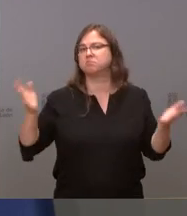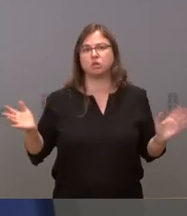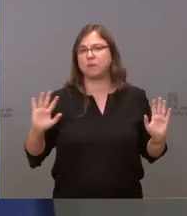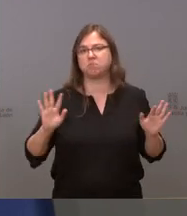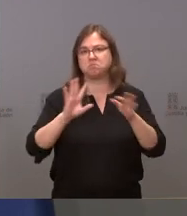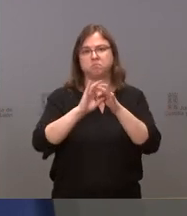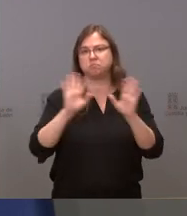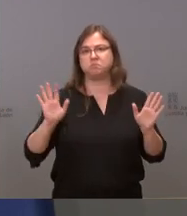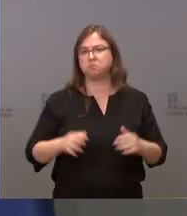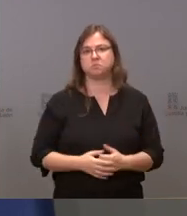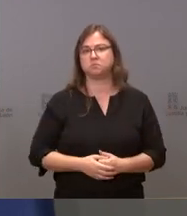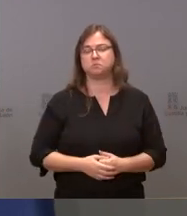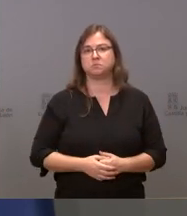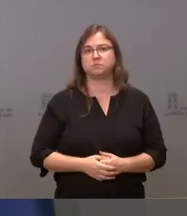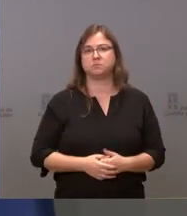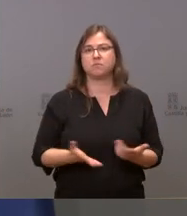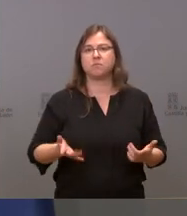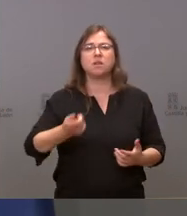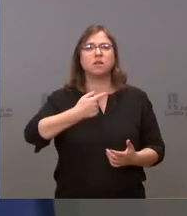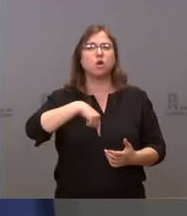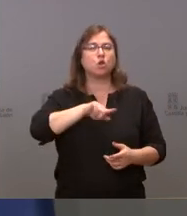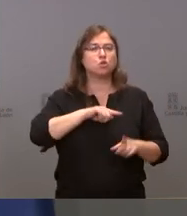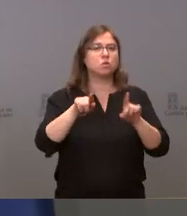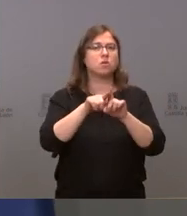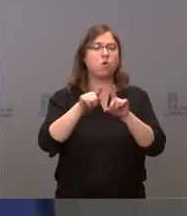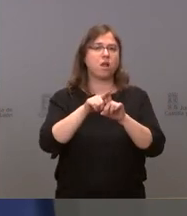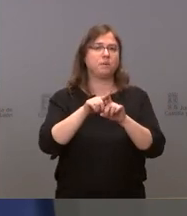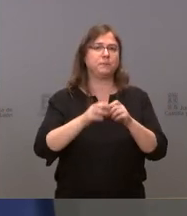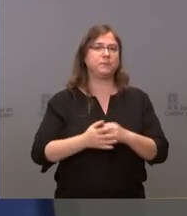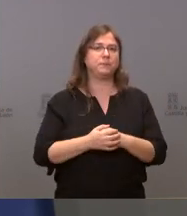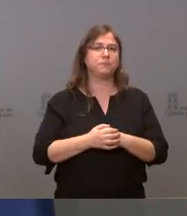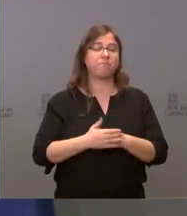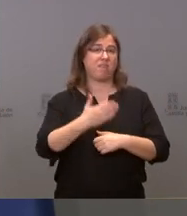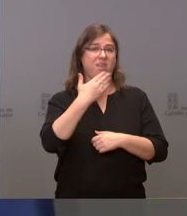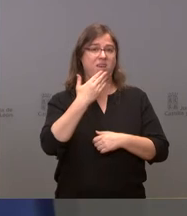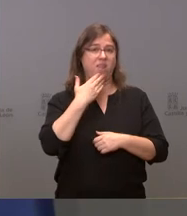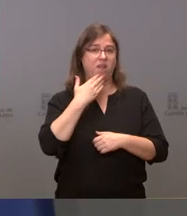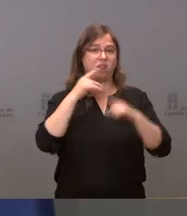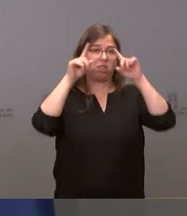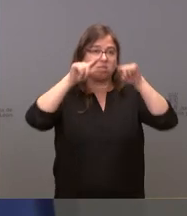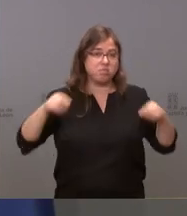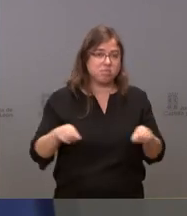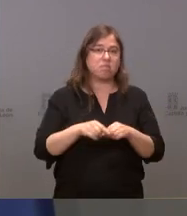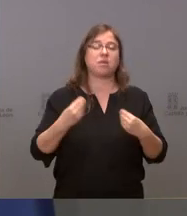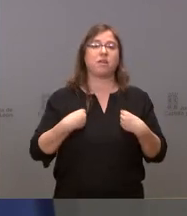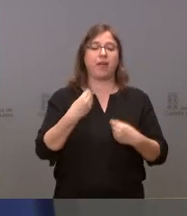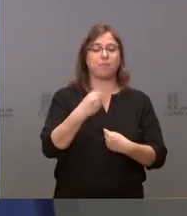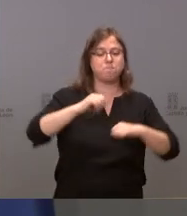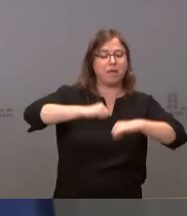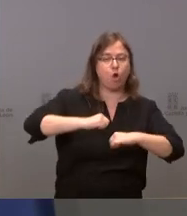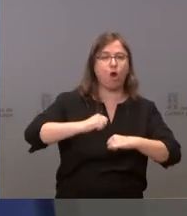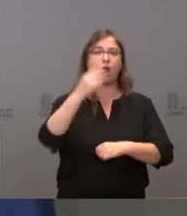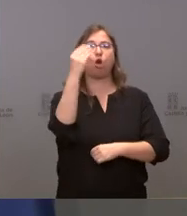que nuestra pirámide poblacional no pega un hachazo